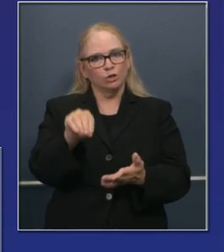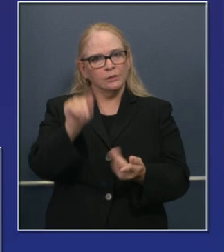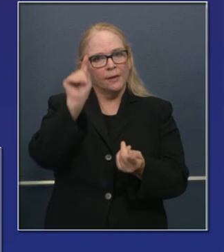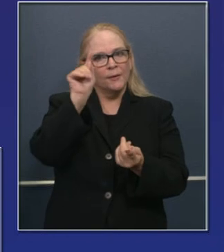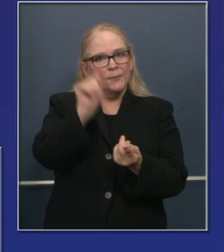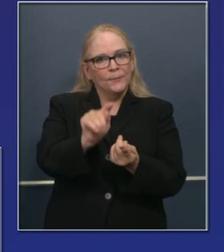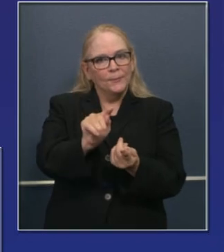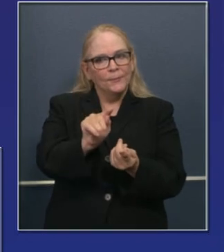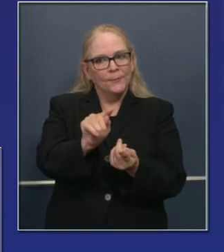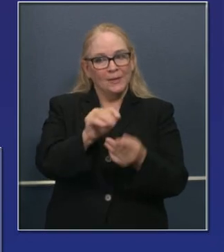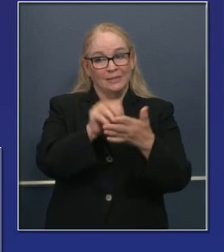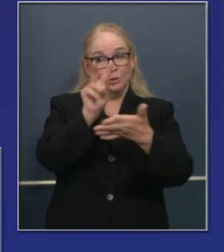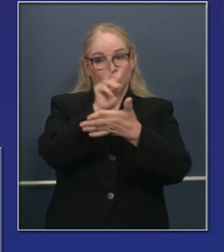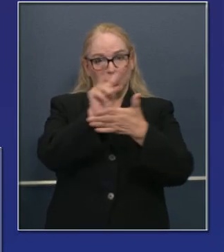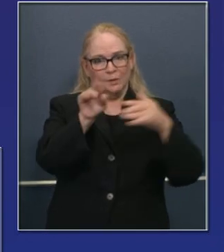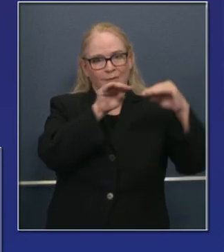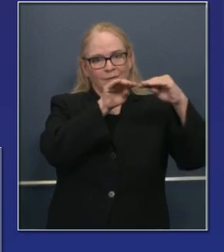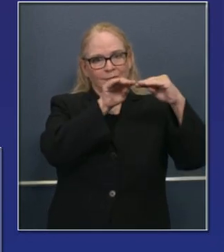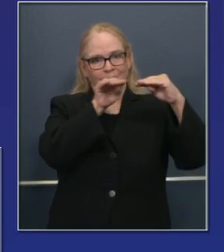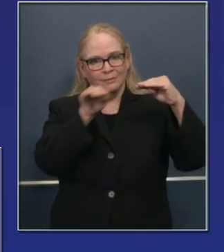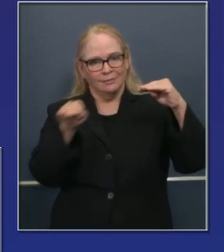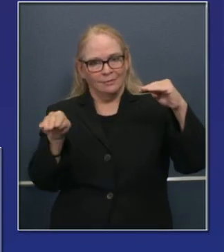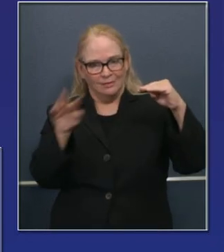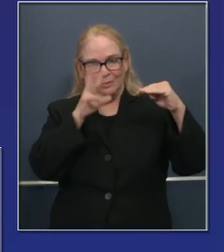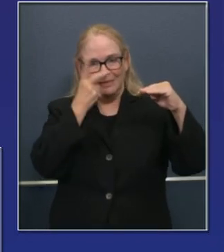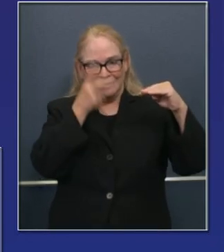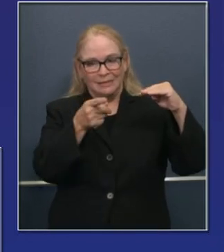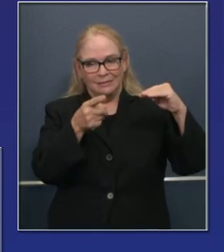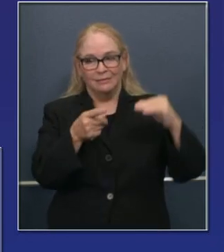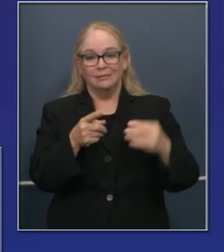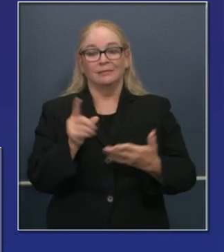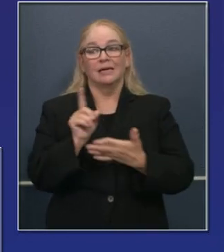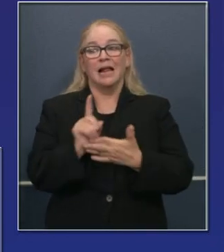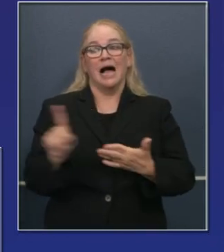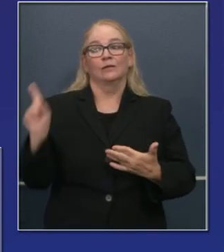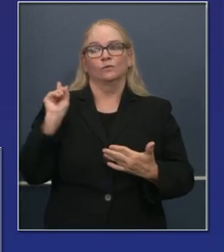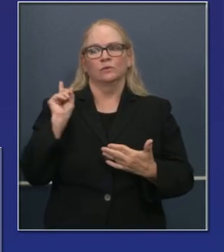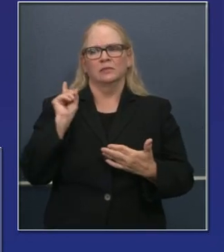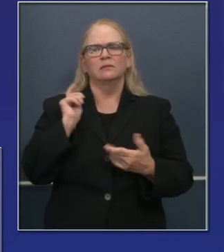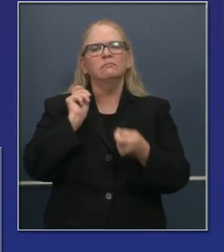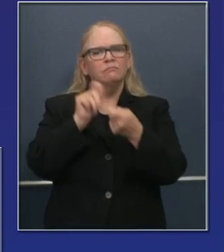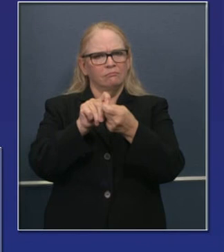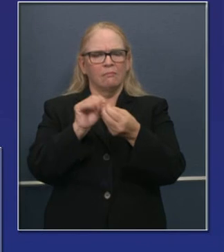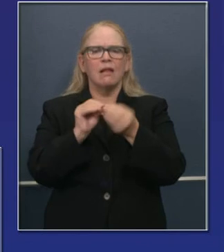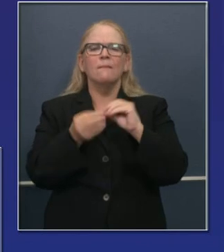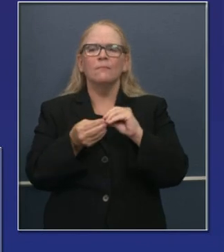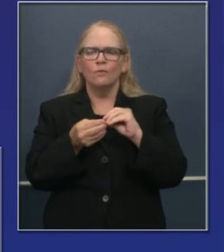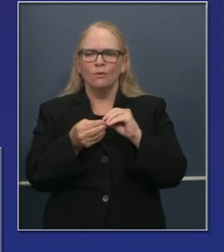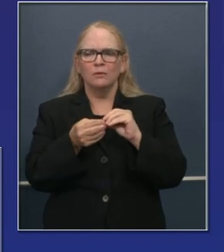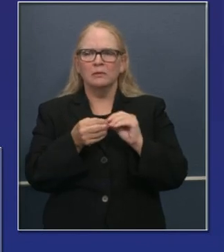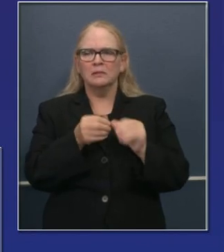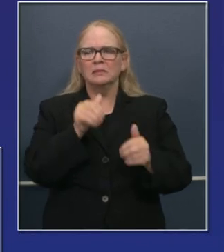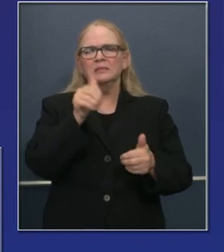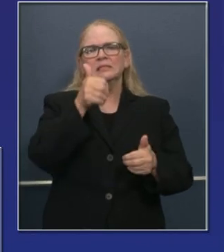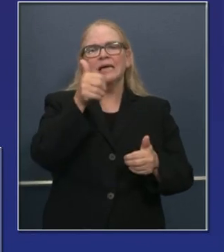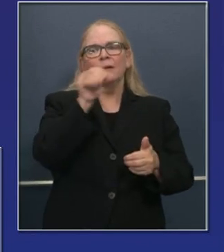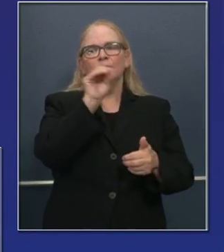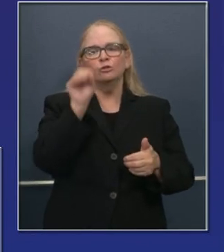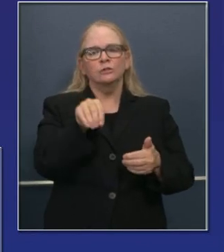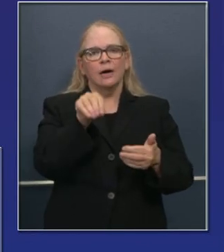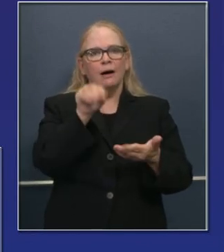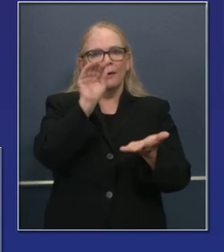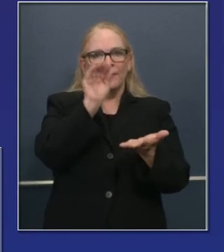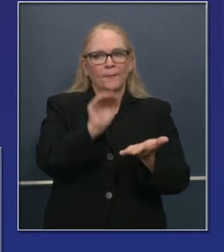de 6% comparado a la semana pasada. La semana pasada emitimos cifras correctas que representan una disminución de